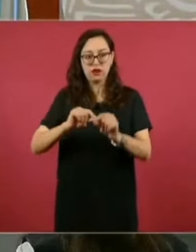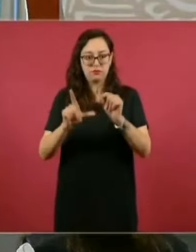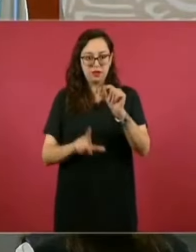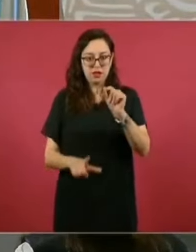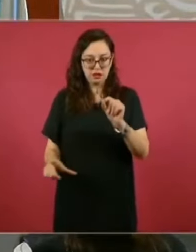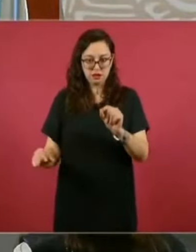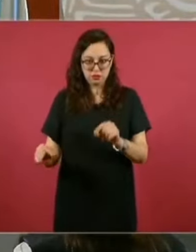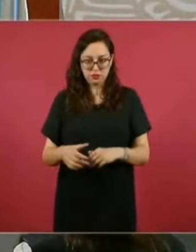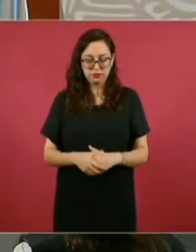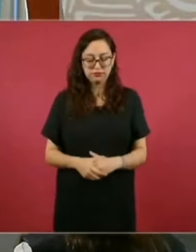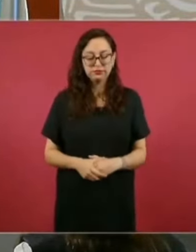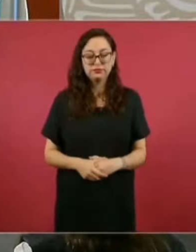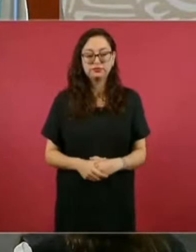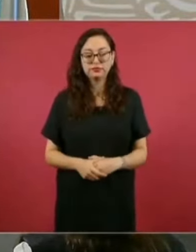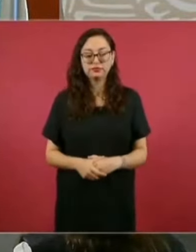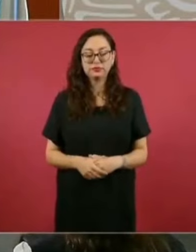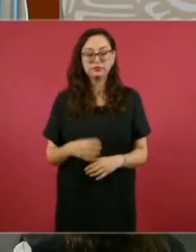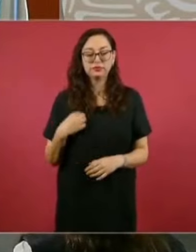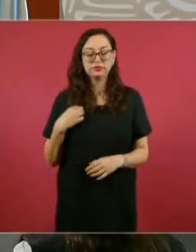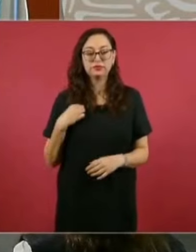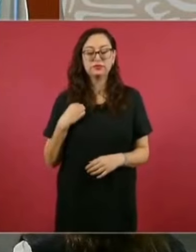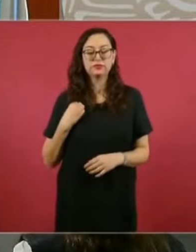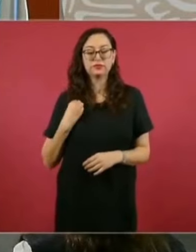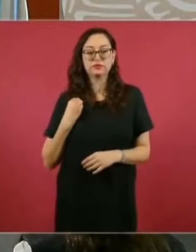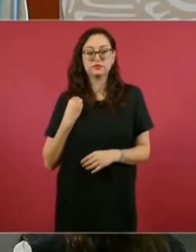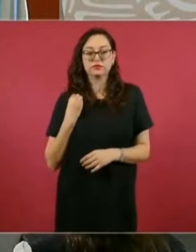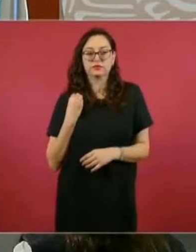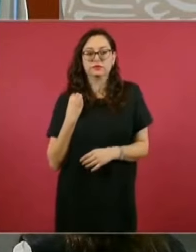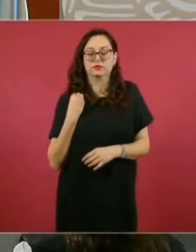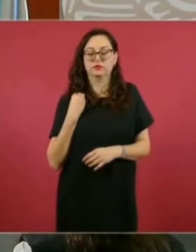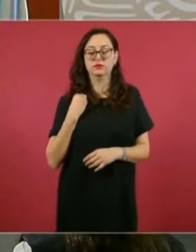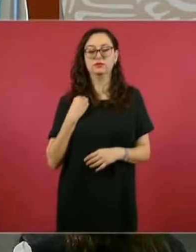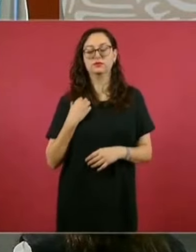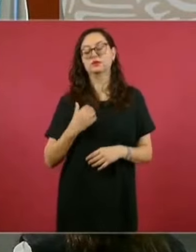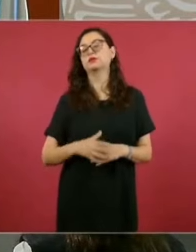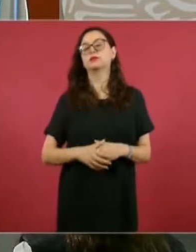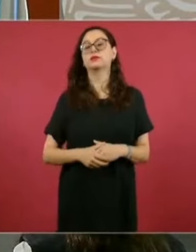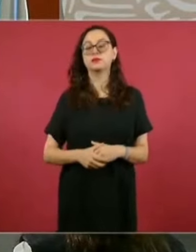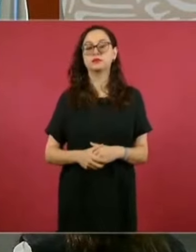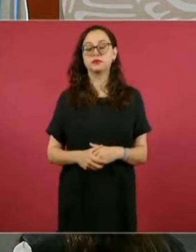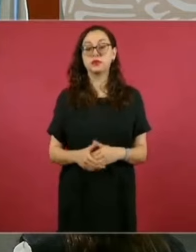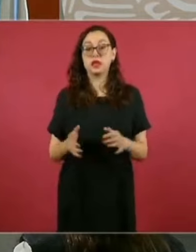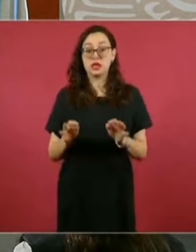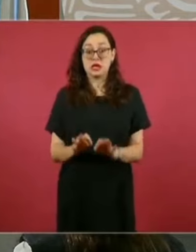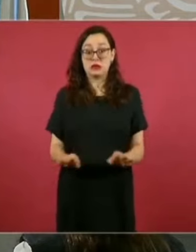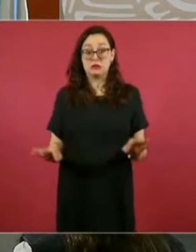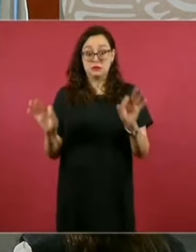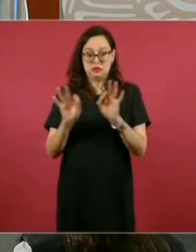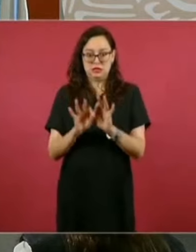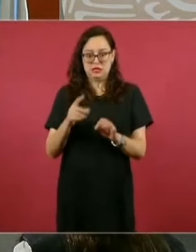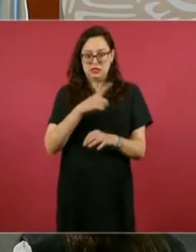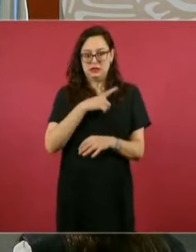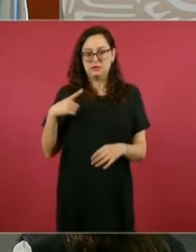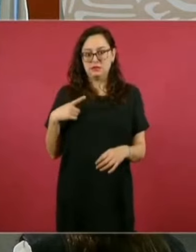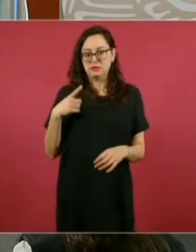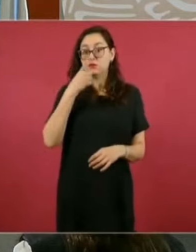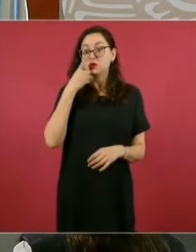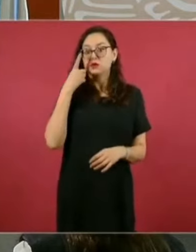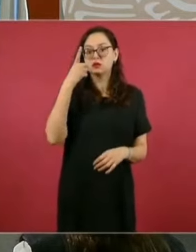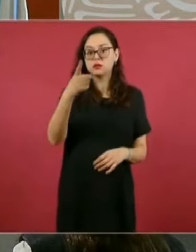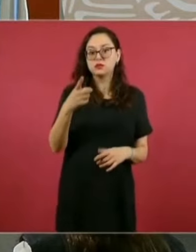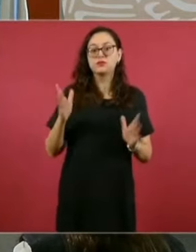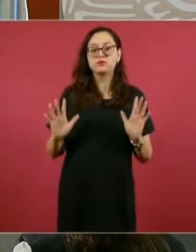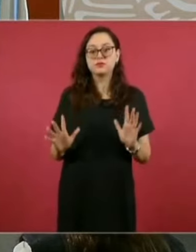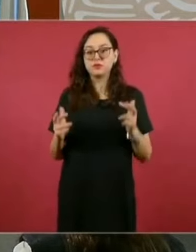Es importante recordar que las observaciones resultantes de un proceso de fiscalización no